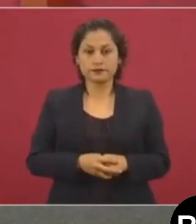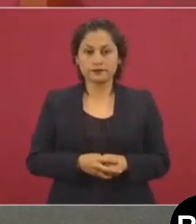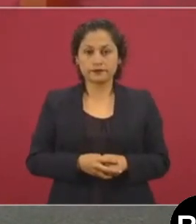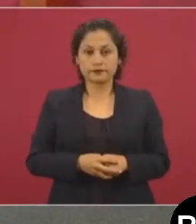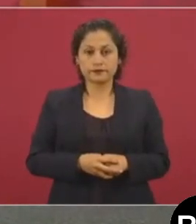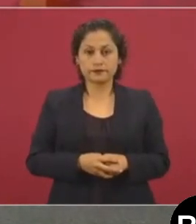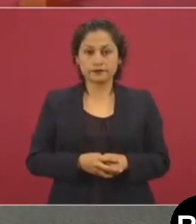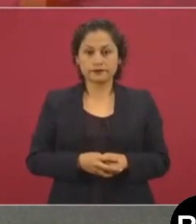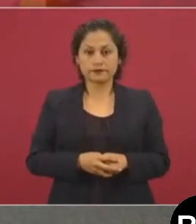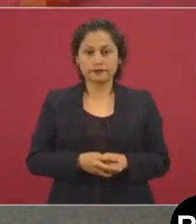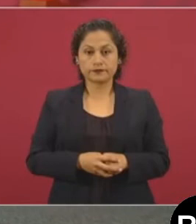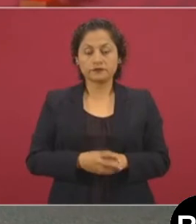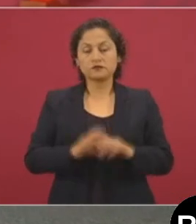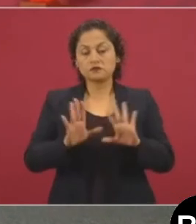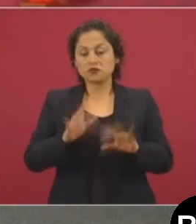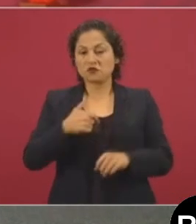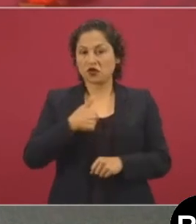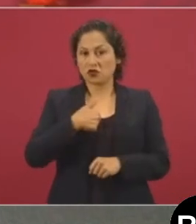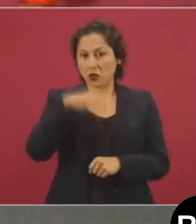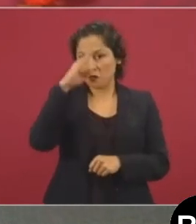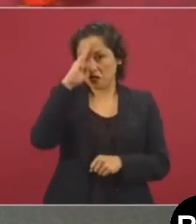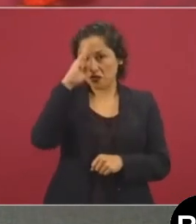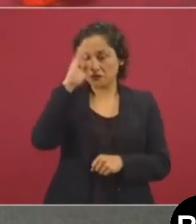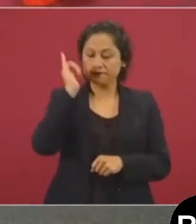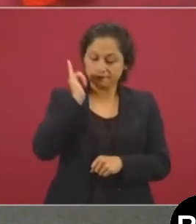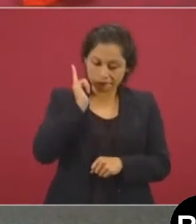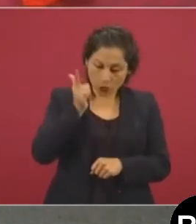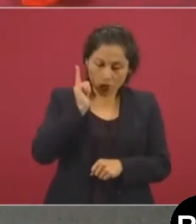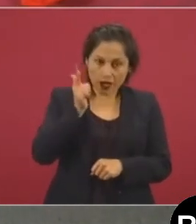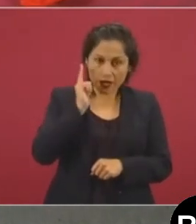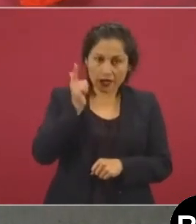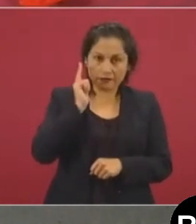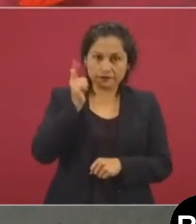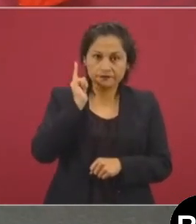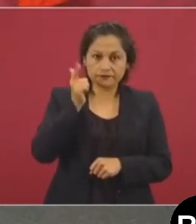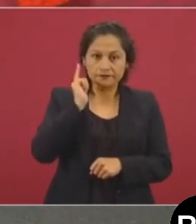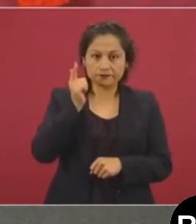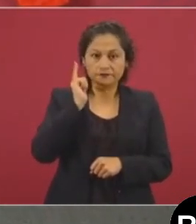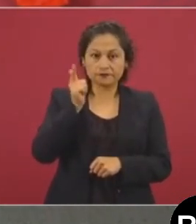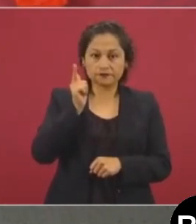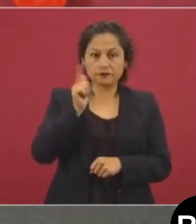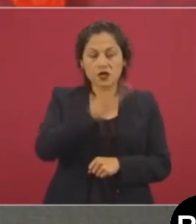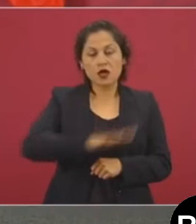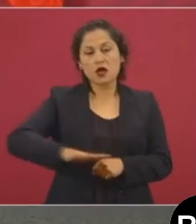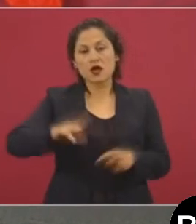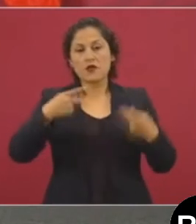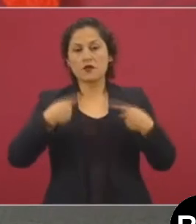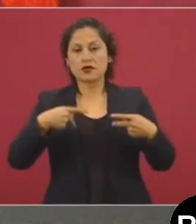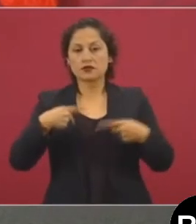Yo espero que sean elecciones ejemplares